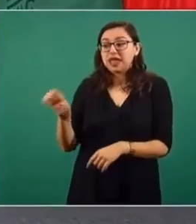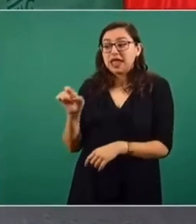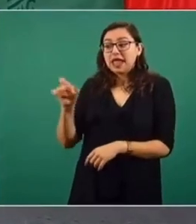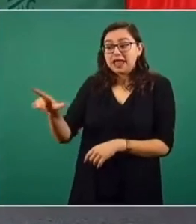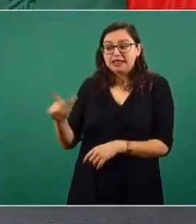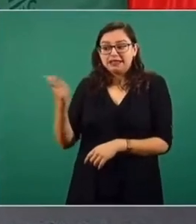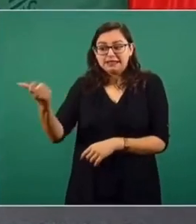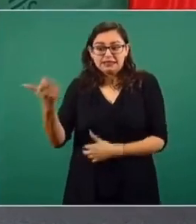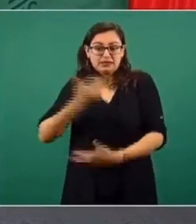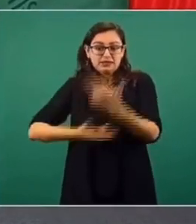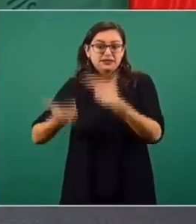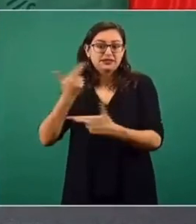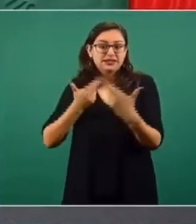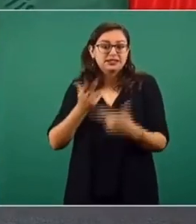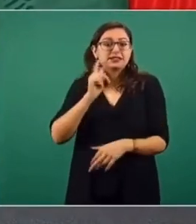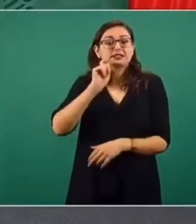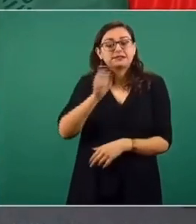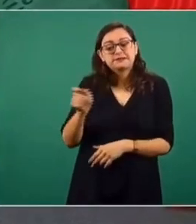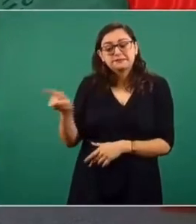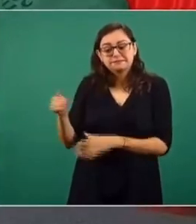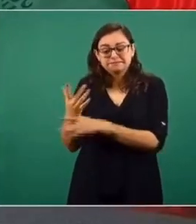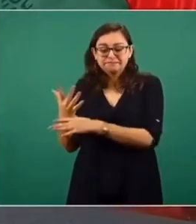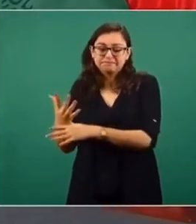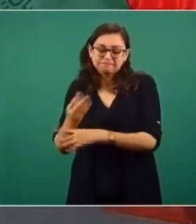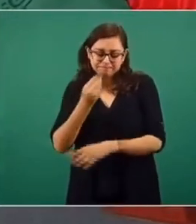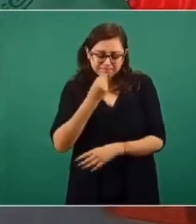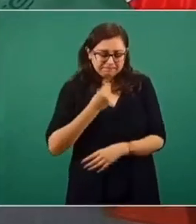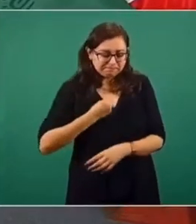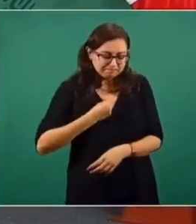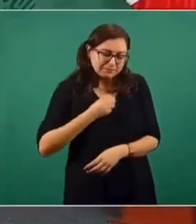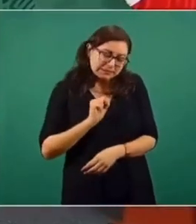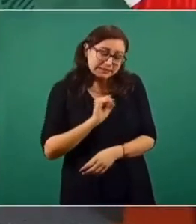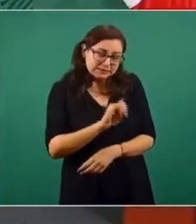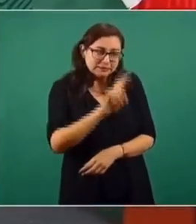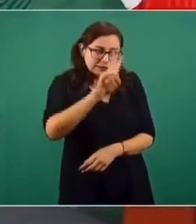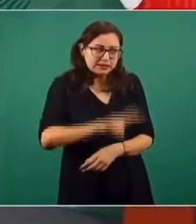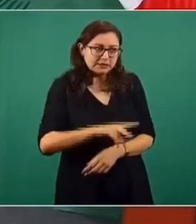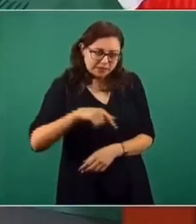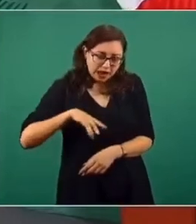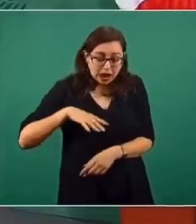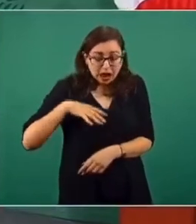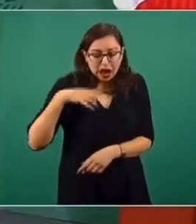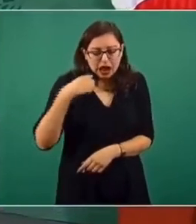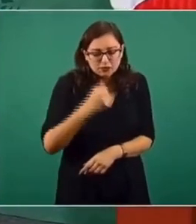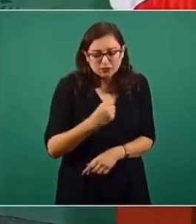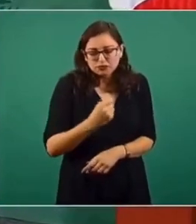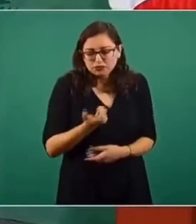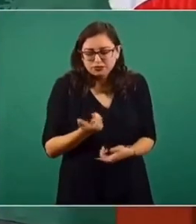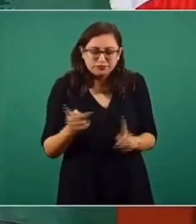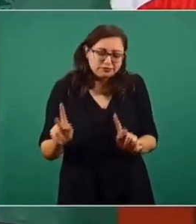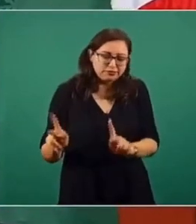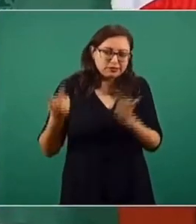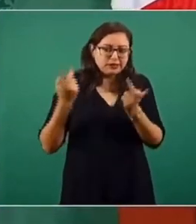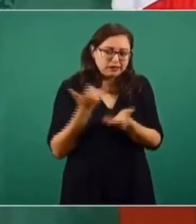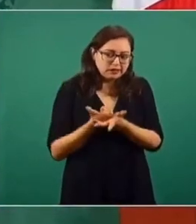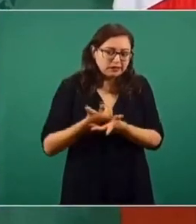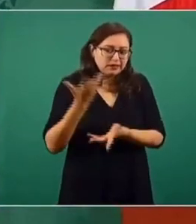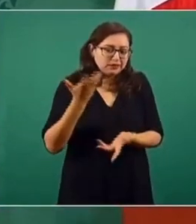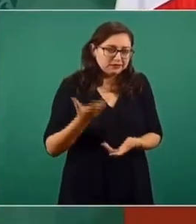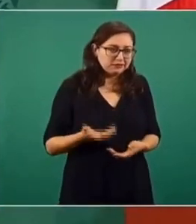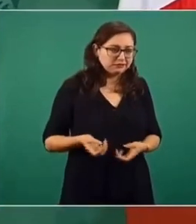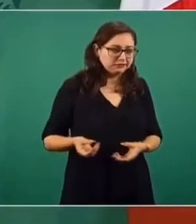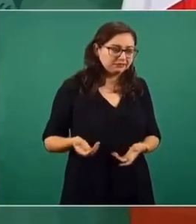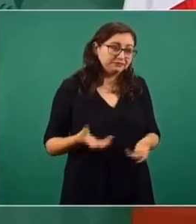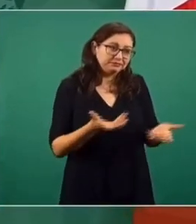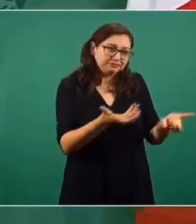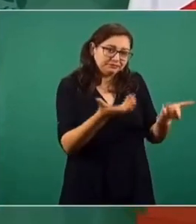sobreprecio y hubo un tema de pues enriquecimiento indebido o ilícito.